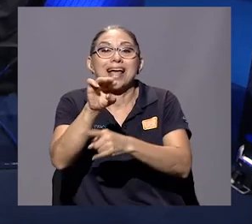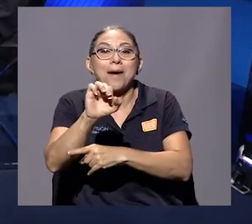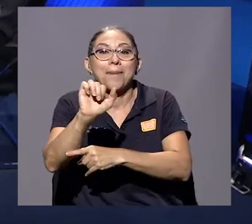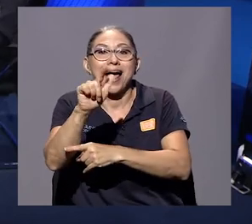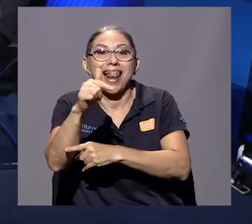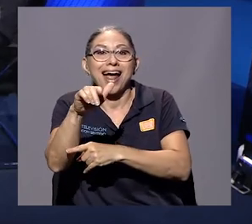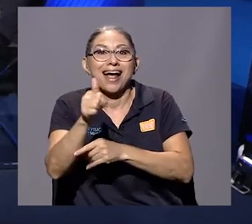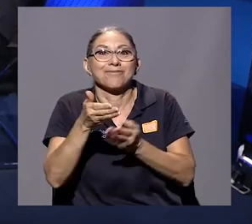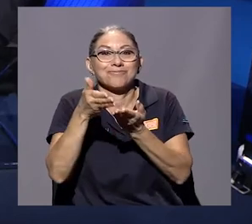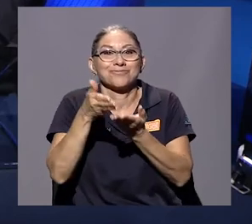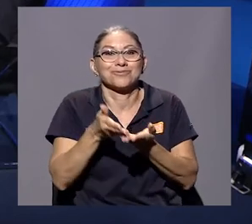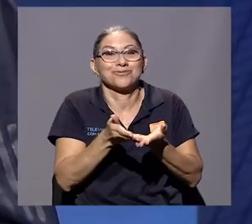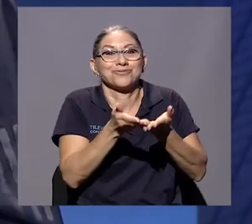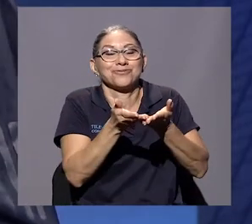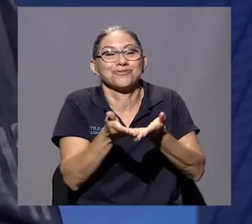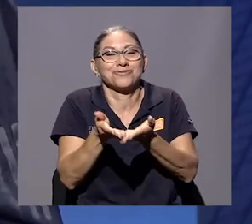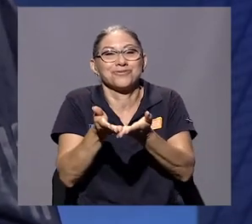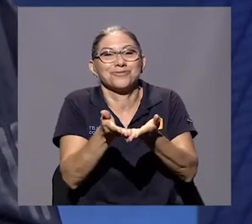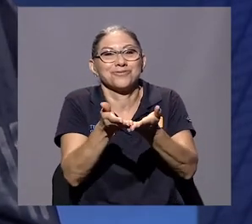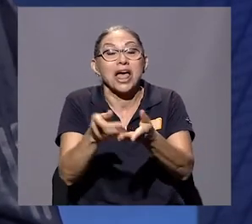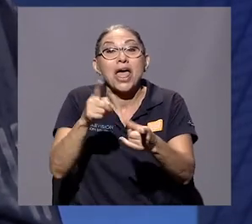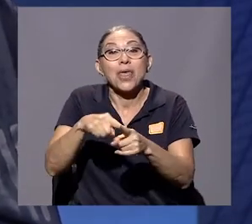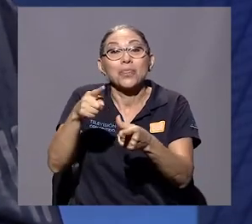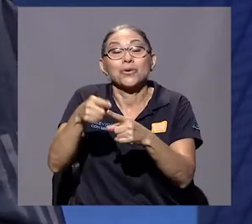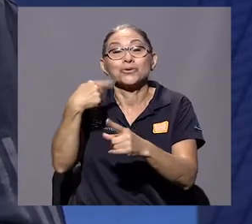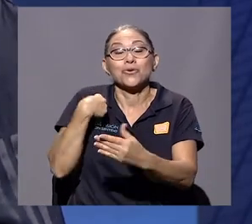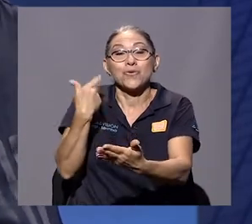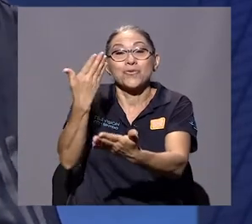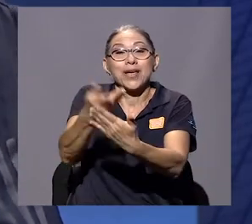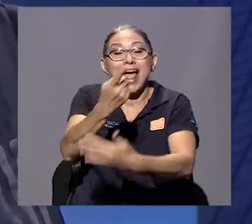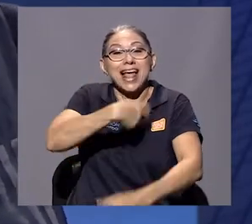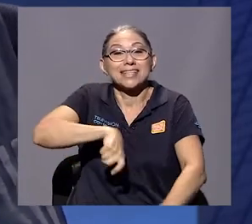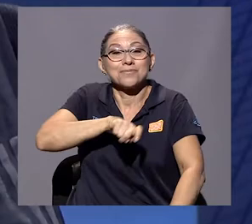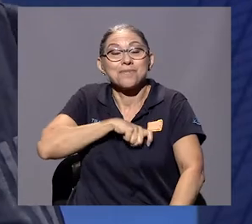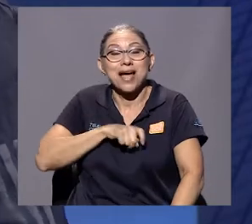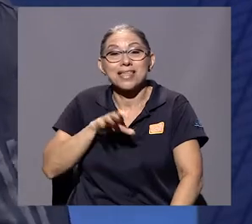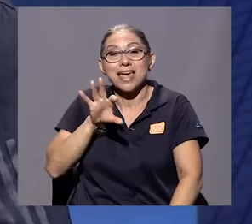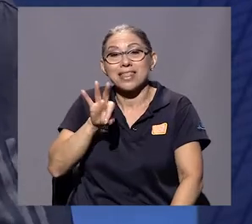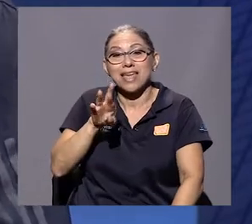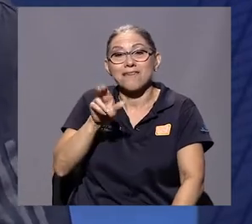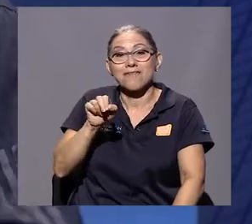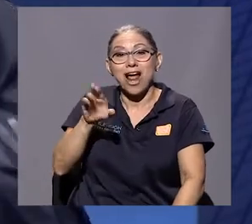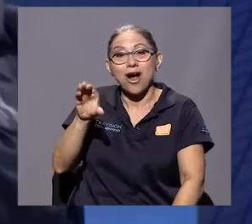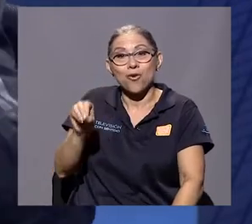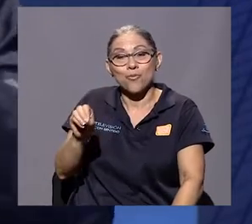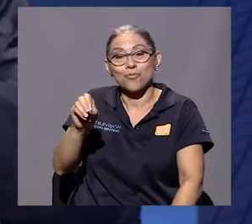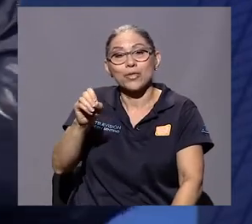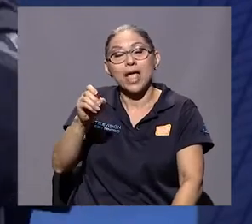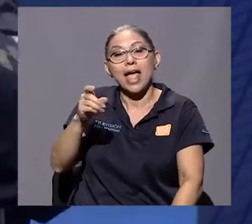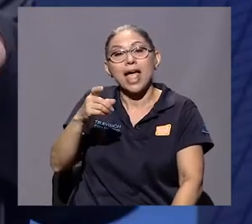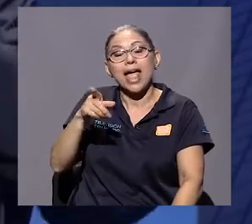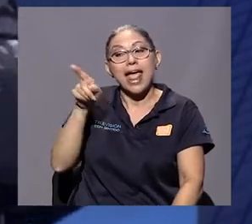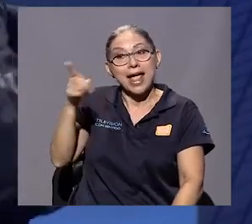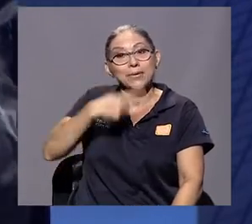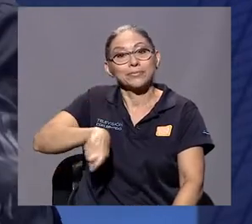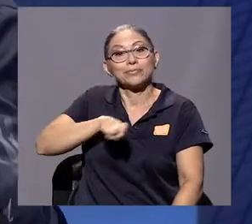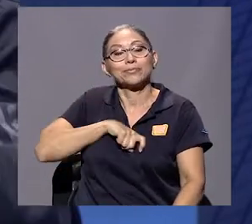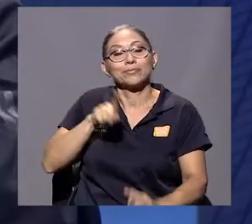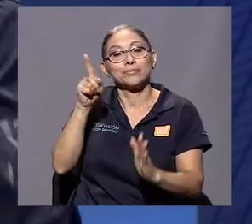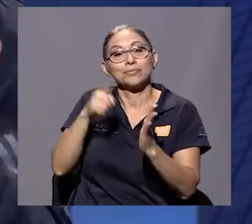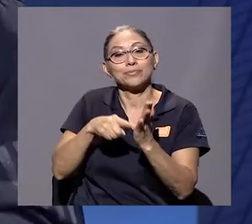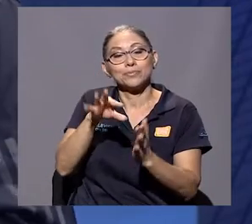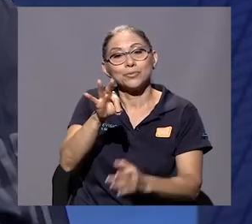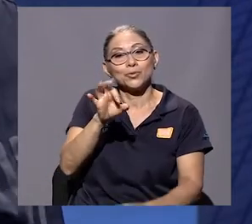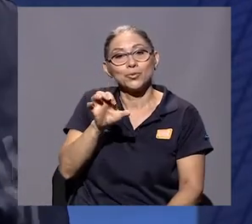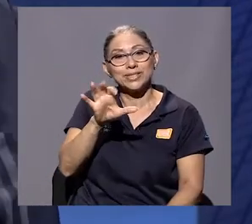Franco. Era en 1957, la España franquista. Ahí también conocí